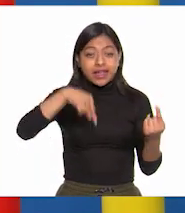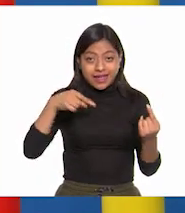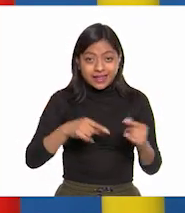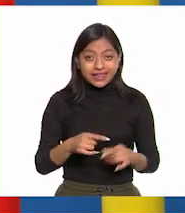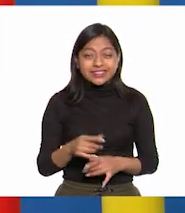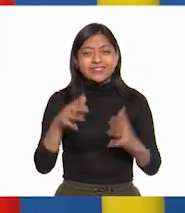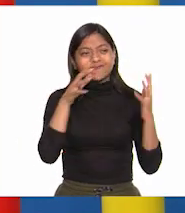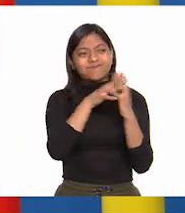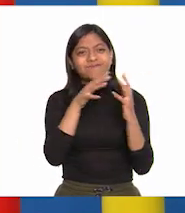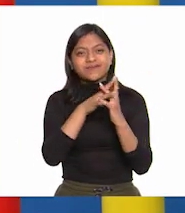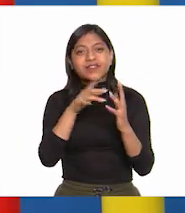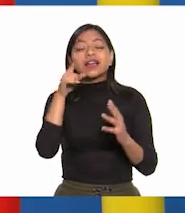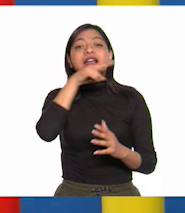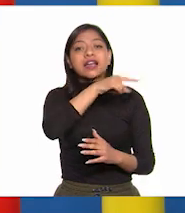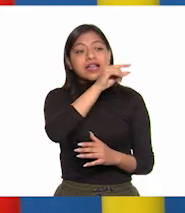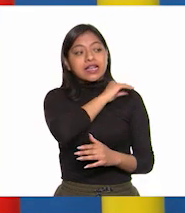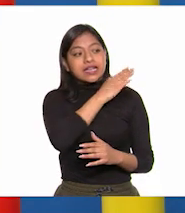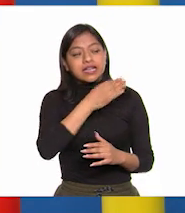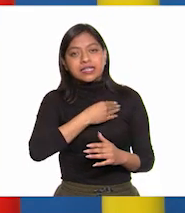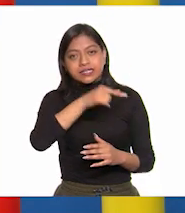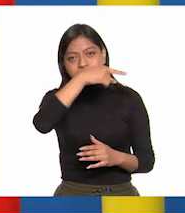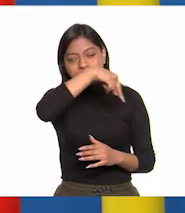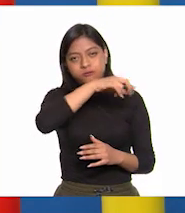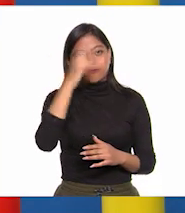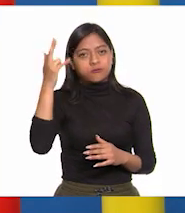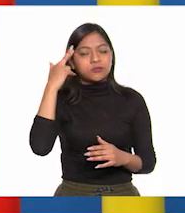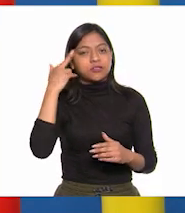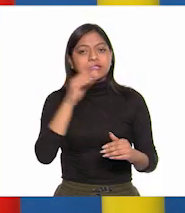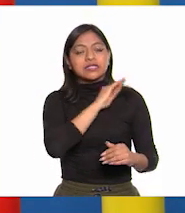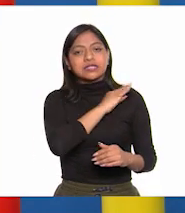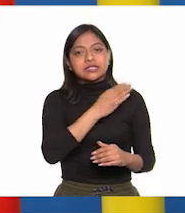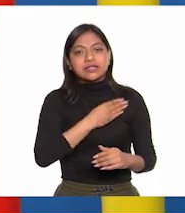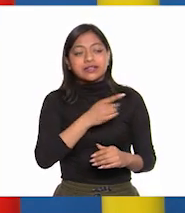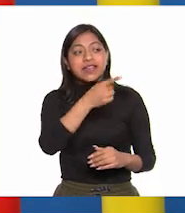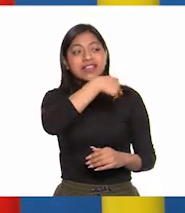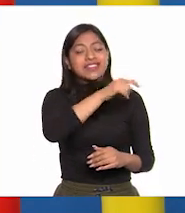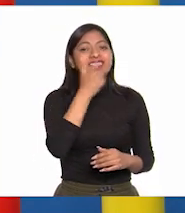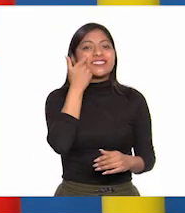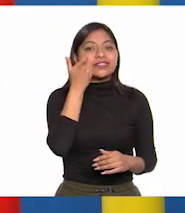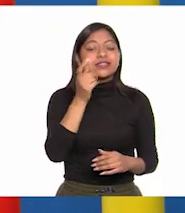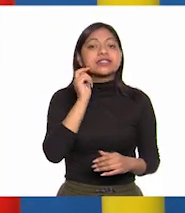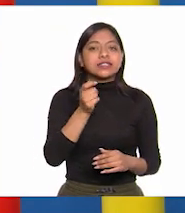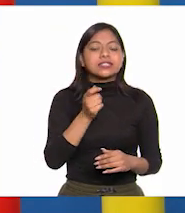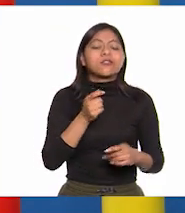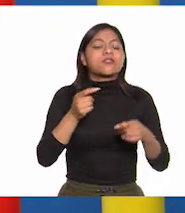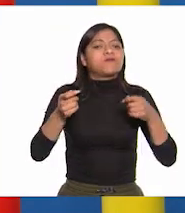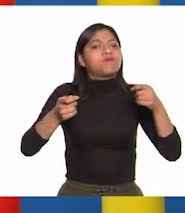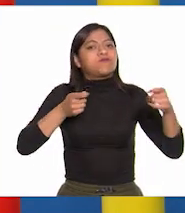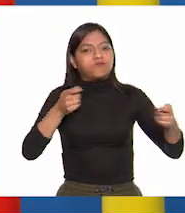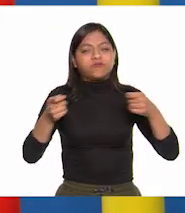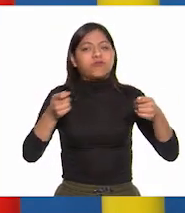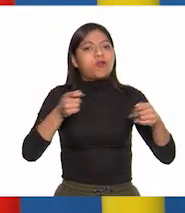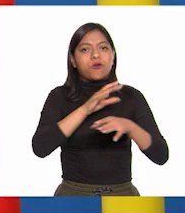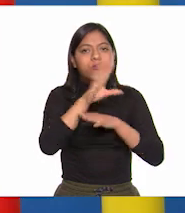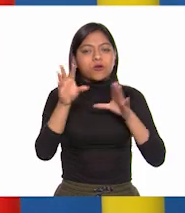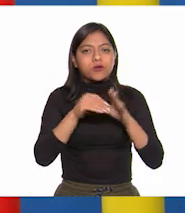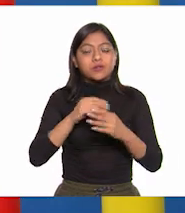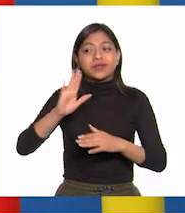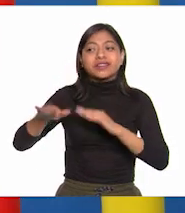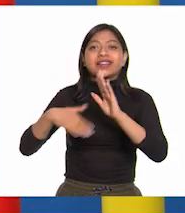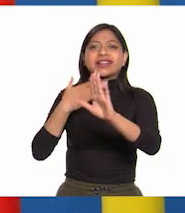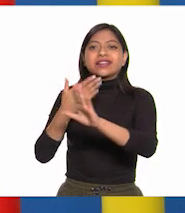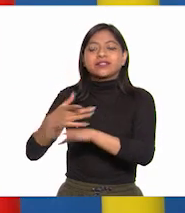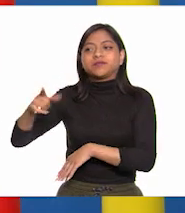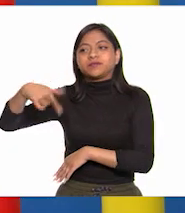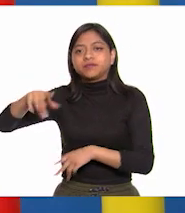enfrentó al ejército realista, quien estaba a favor de la dominación española y el rey en contra de un ejército